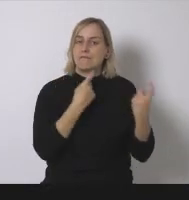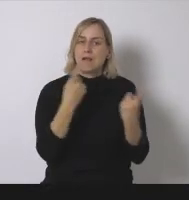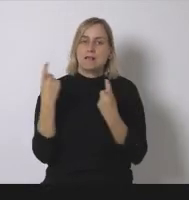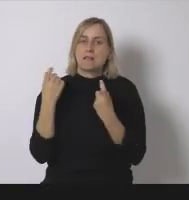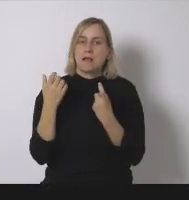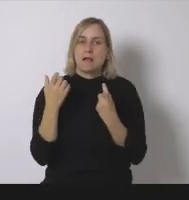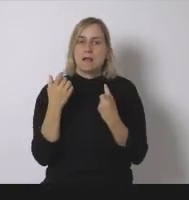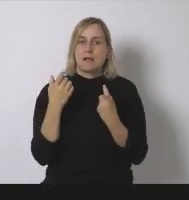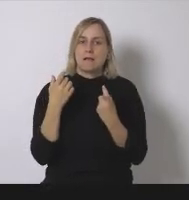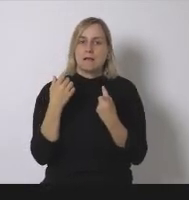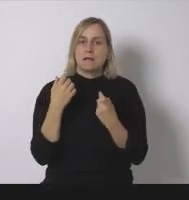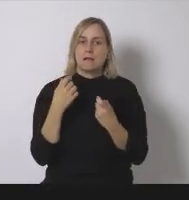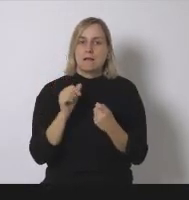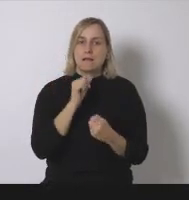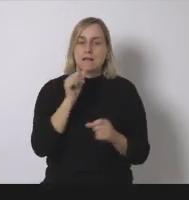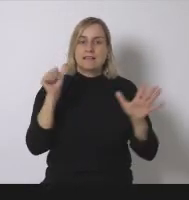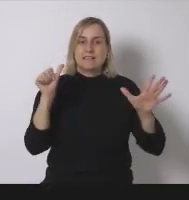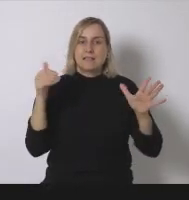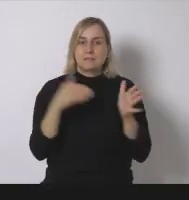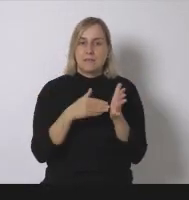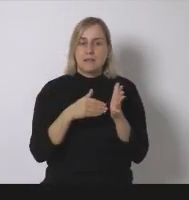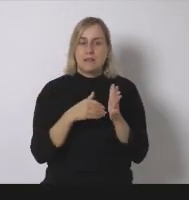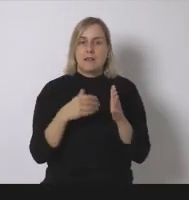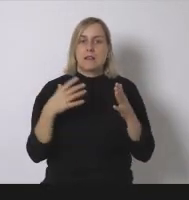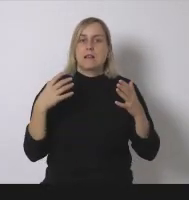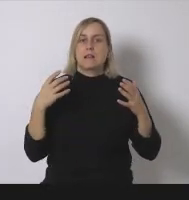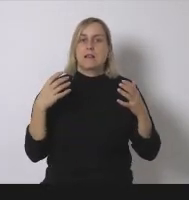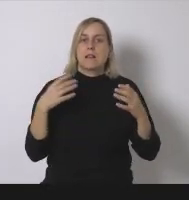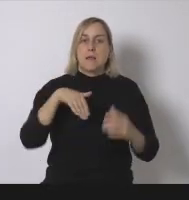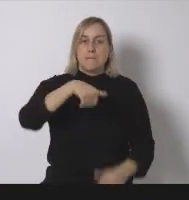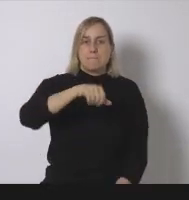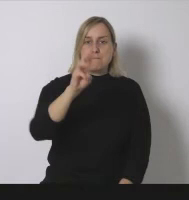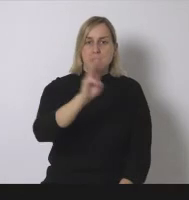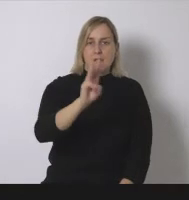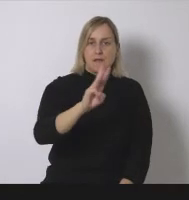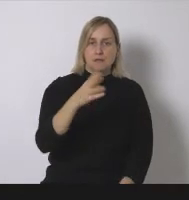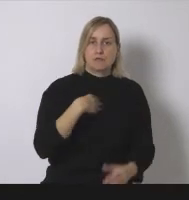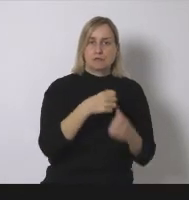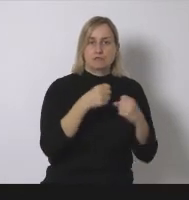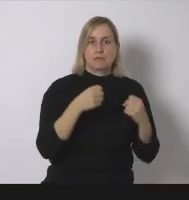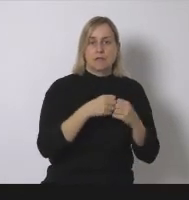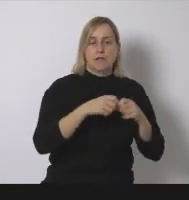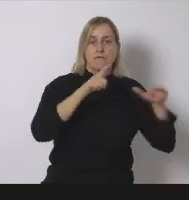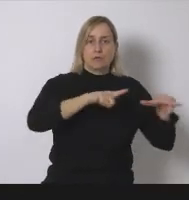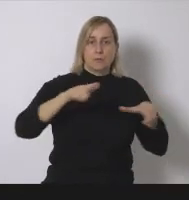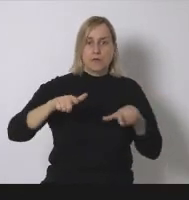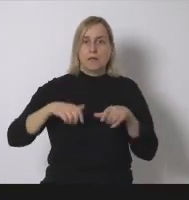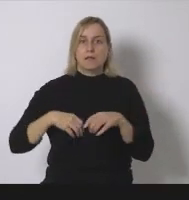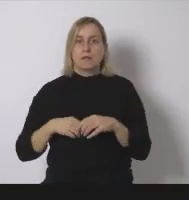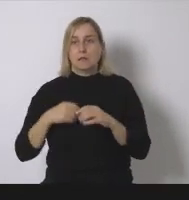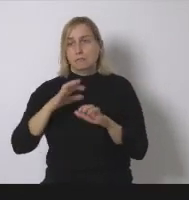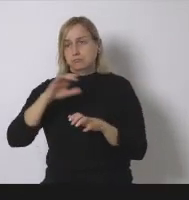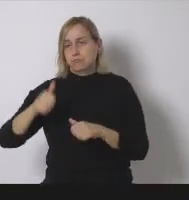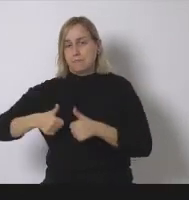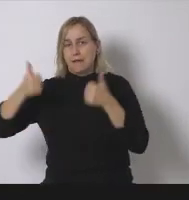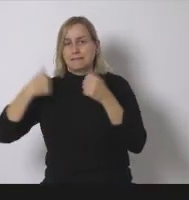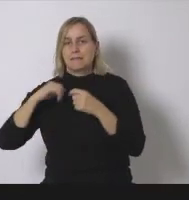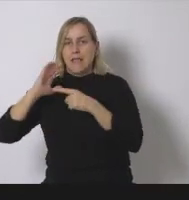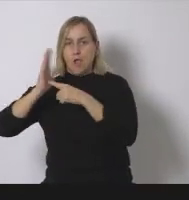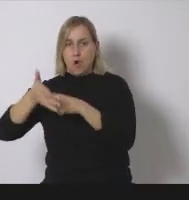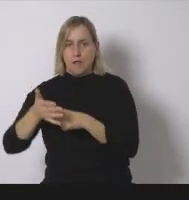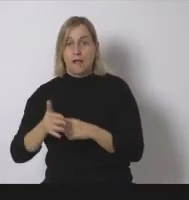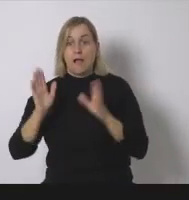fotovoltaica y 4.000 adicionales de eólica esto simplemente para cumplir este objetivo que como ya decimos es inferior